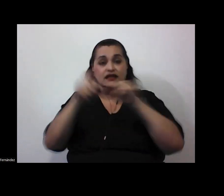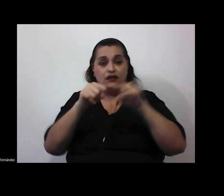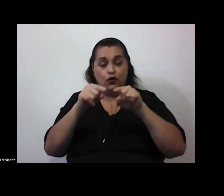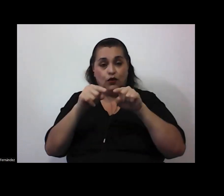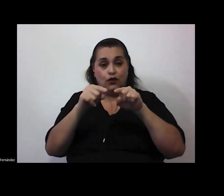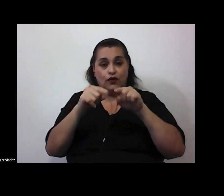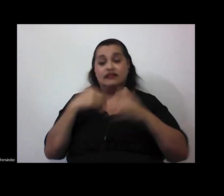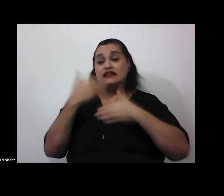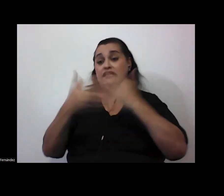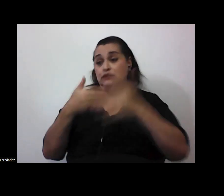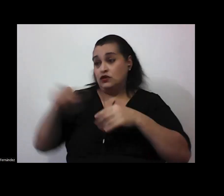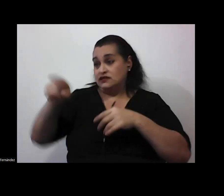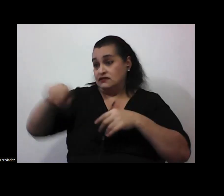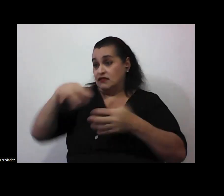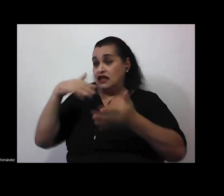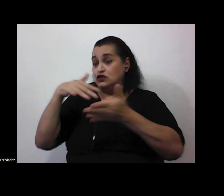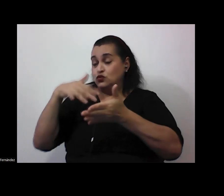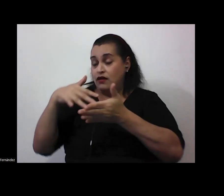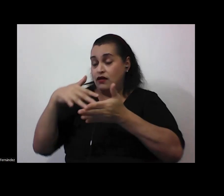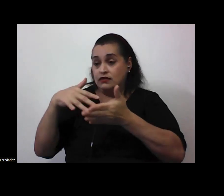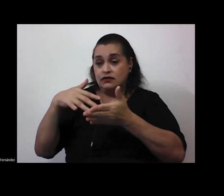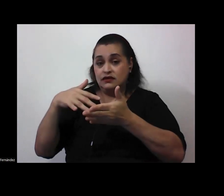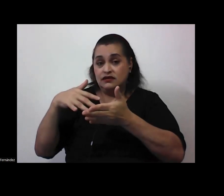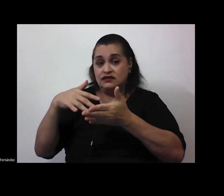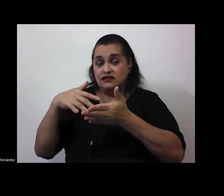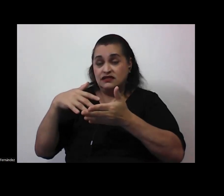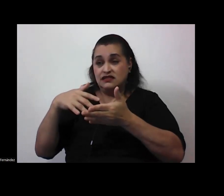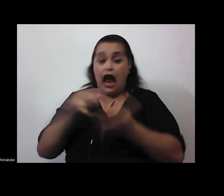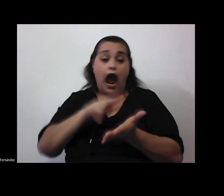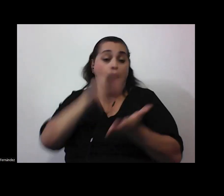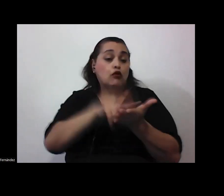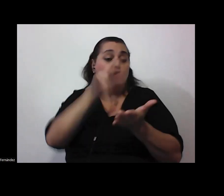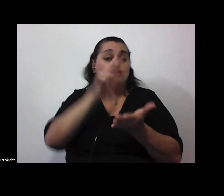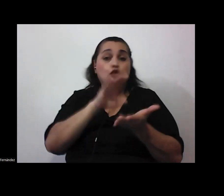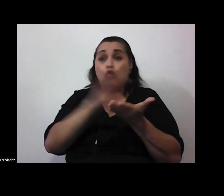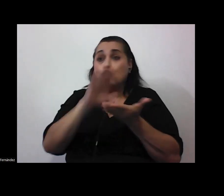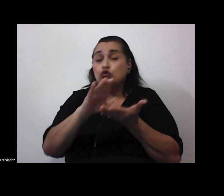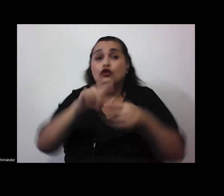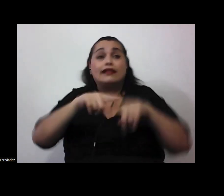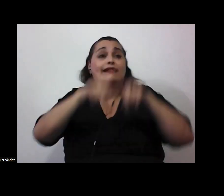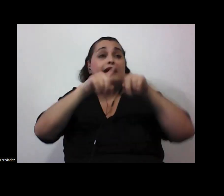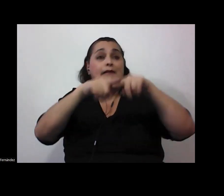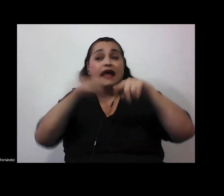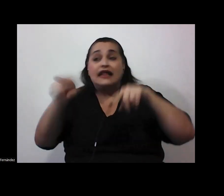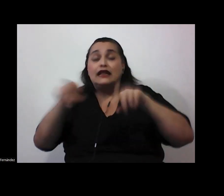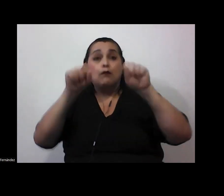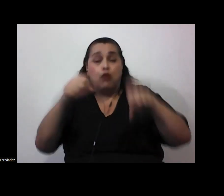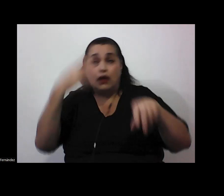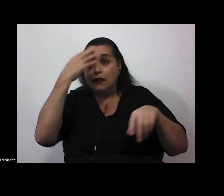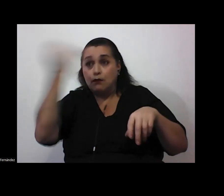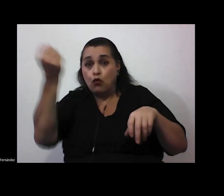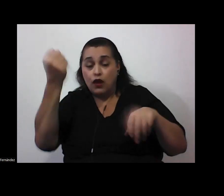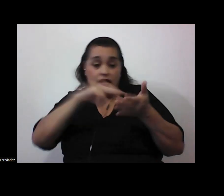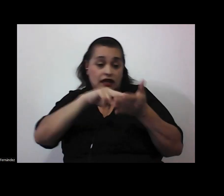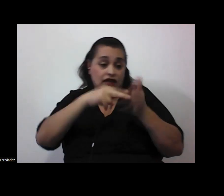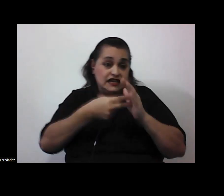mis estudiantes la aprobación de mi curso depende de que mis estudiantes puedan o no memorizar ciertas definiciones en